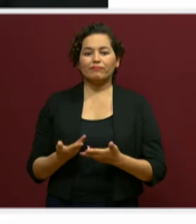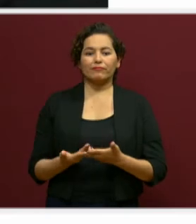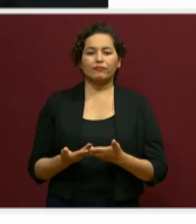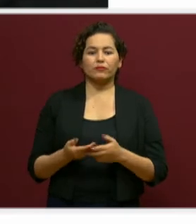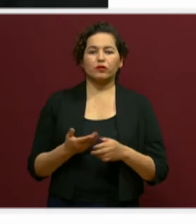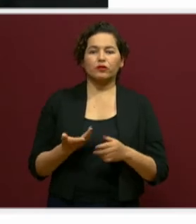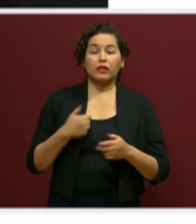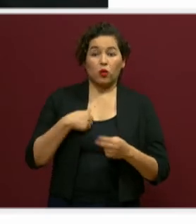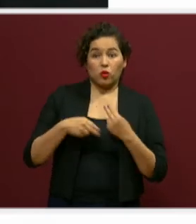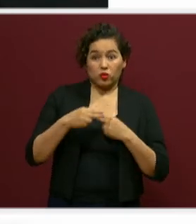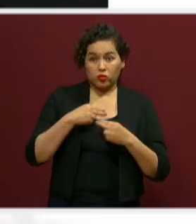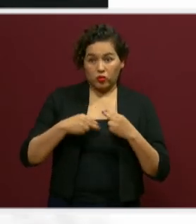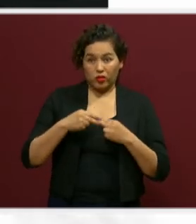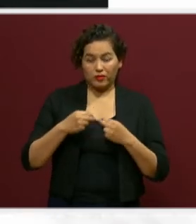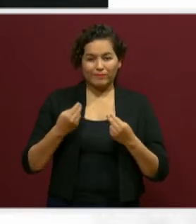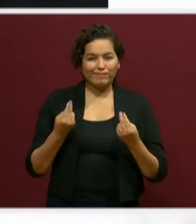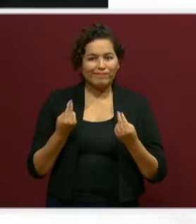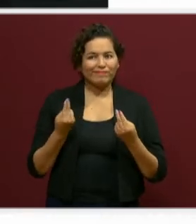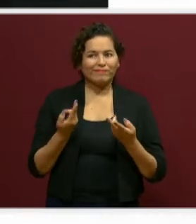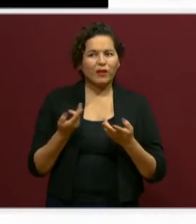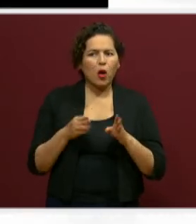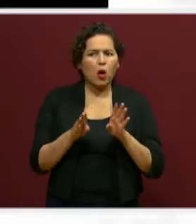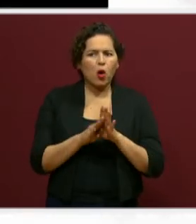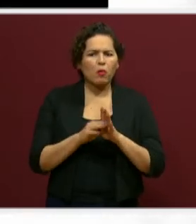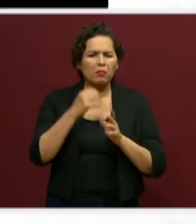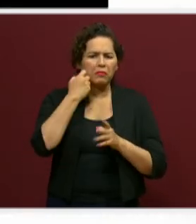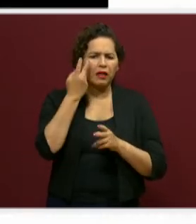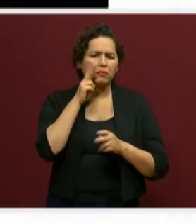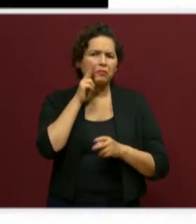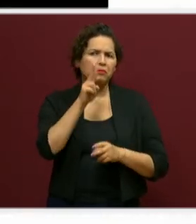de nosotros depende cómo queremos ver esos mosaicos.